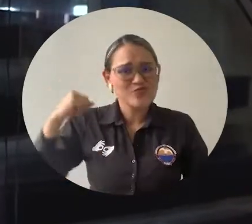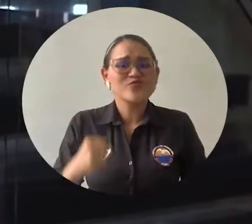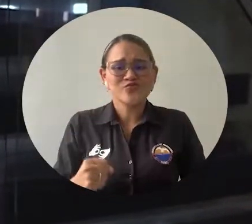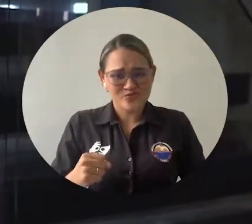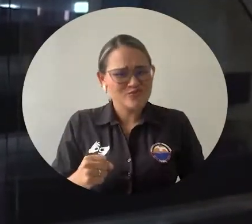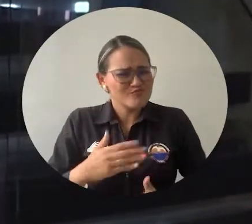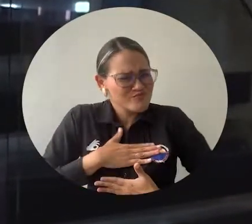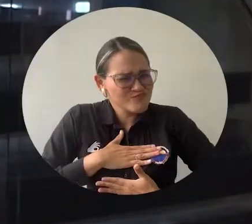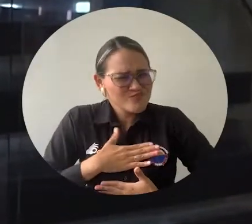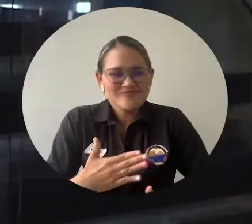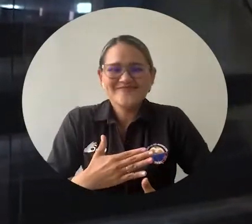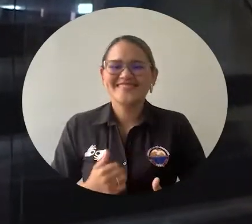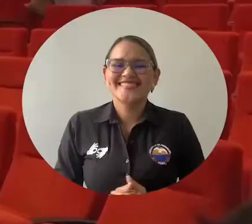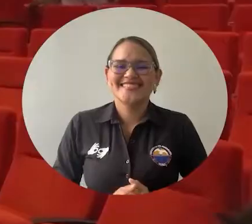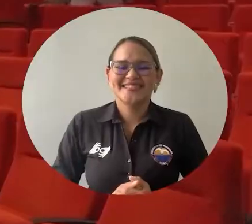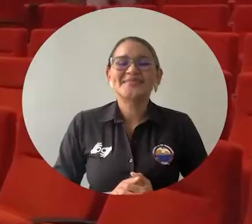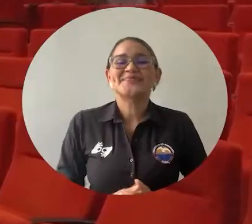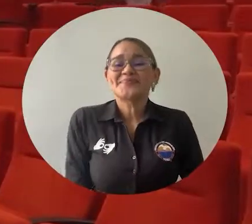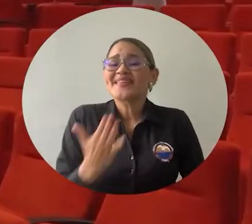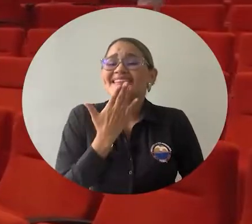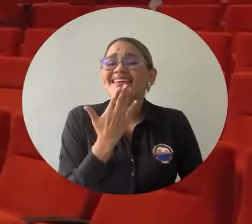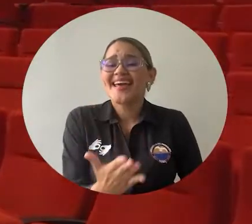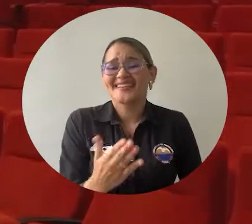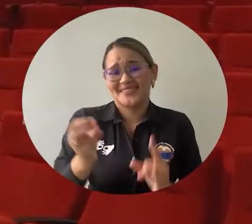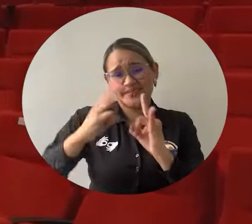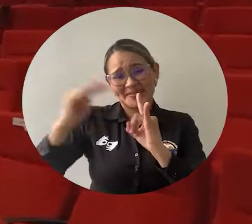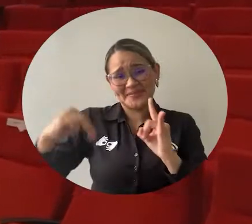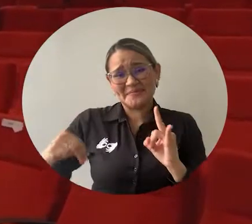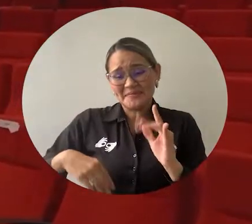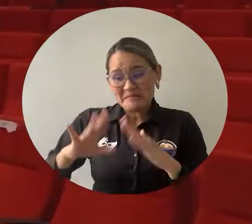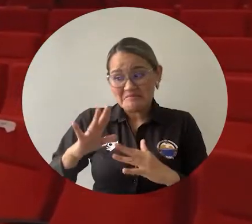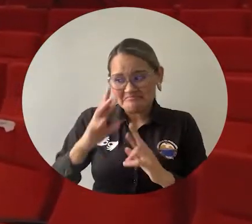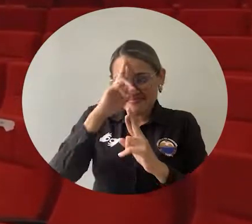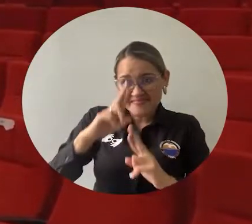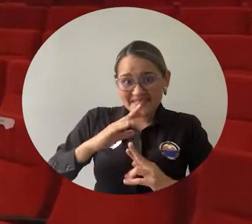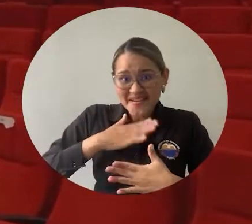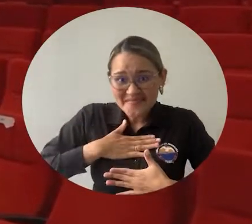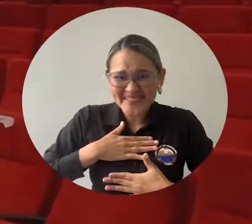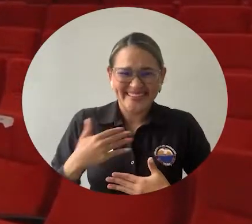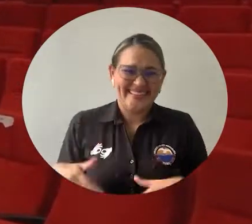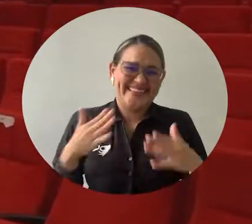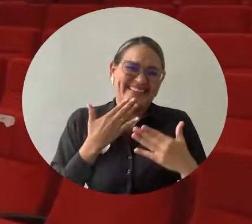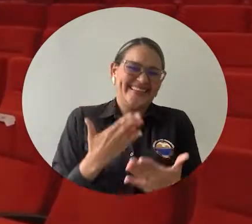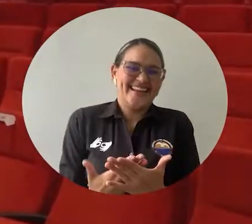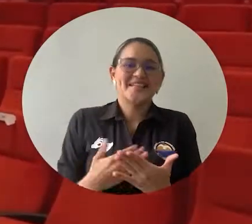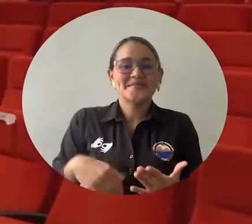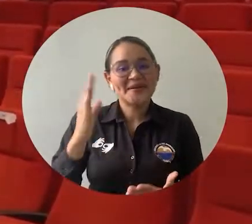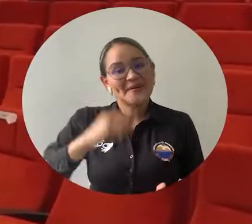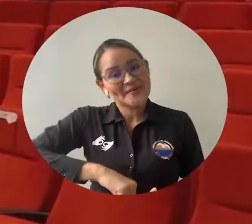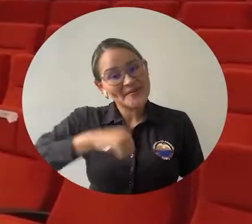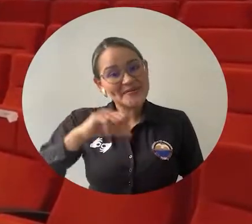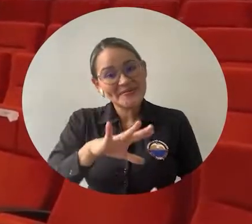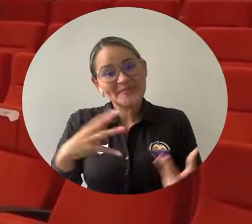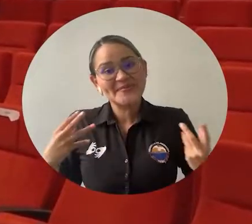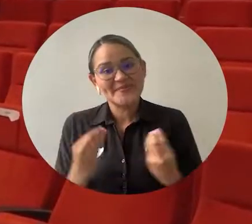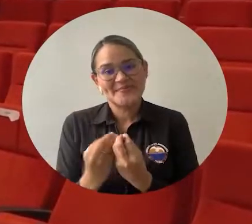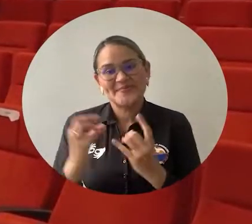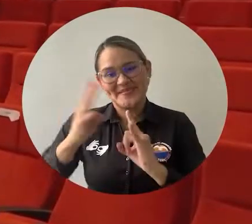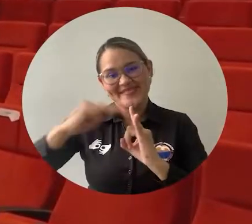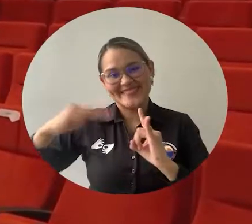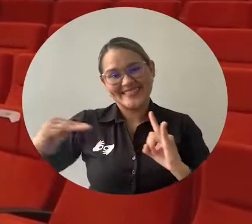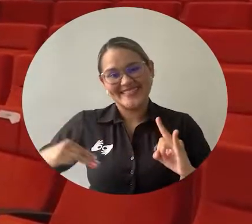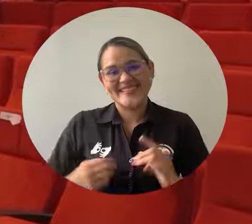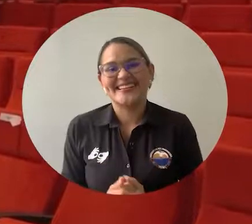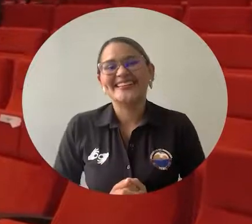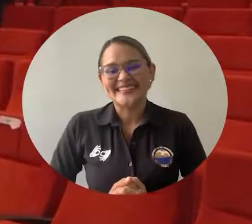esfuerzo y con dedicación. Le agradezco mucho la universidad de haberme tenido en cuenta y orgulloso de ser parte del equipo Unimatalena,